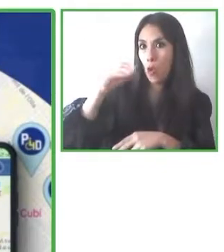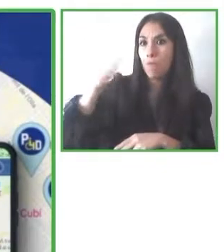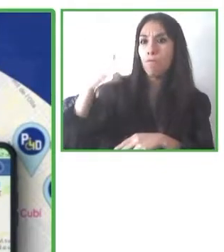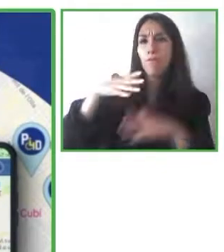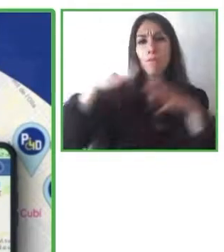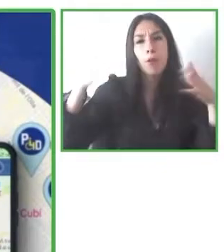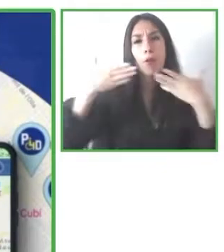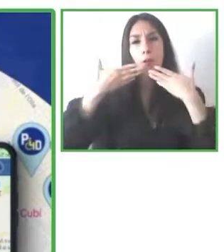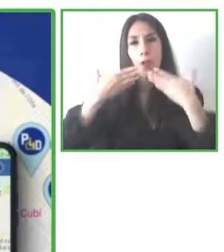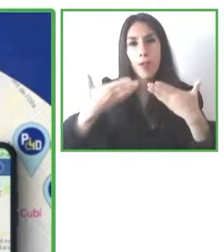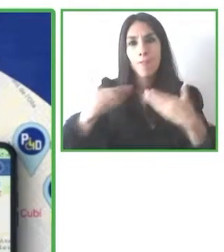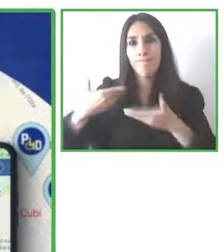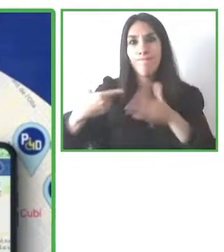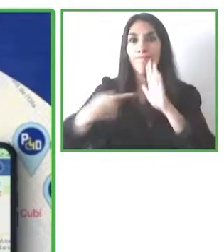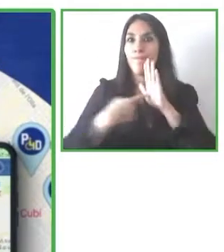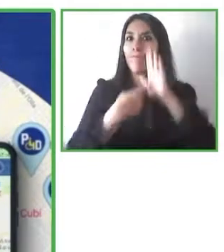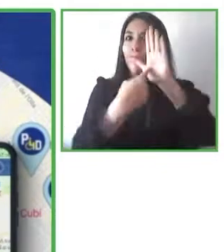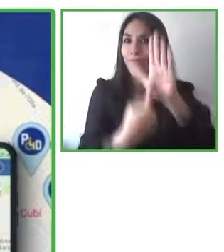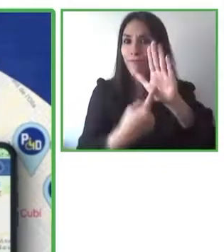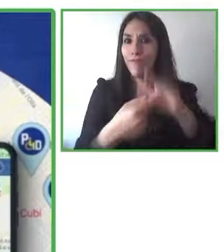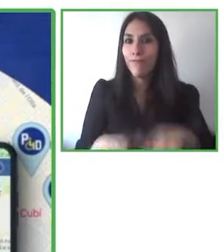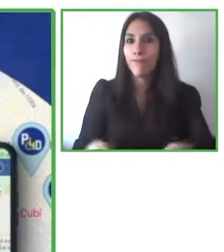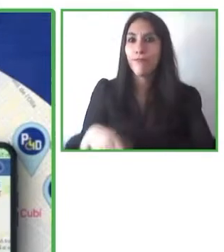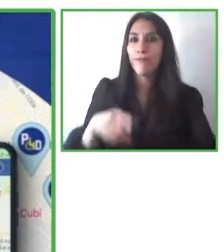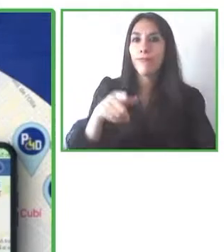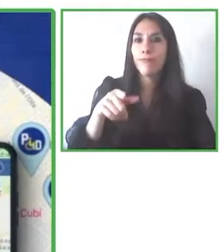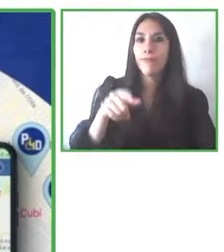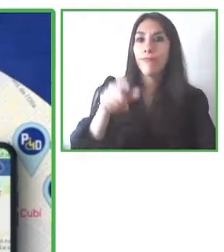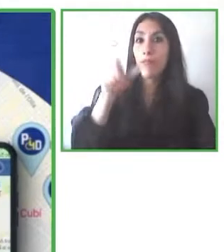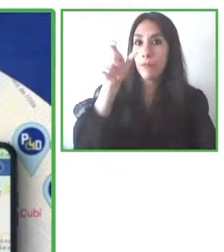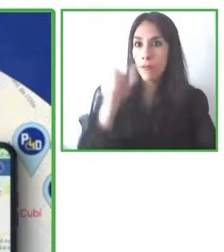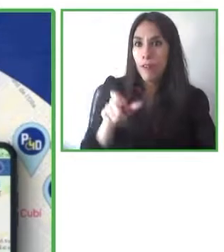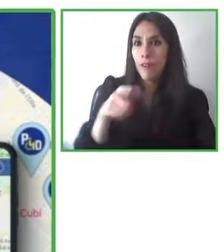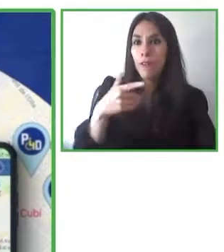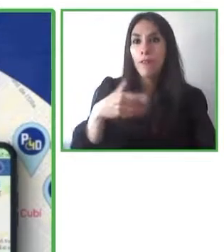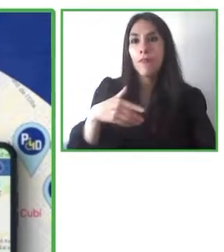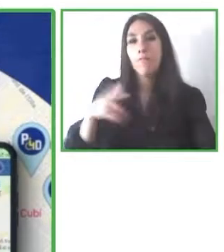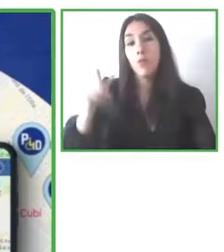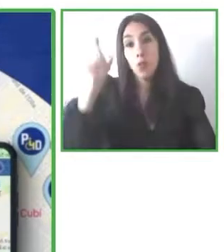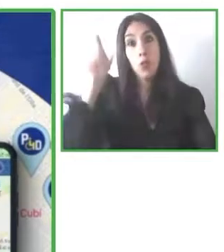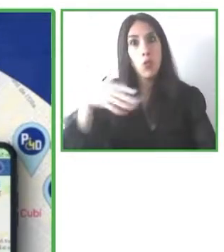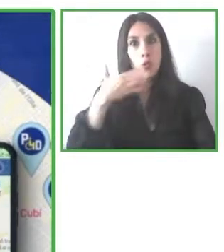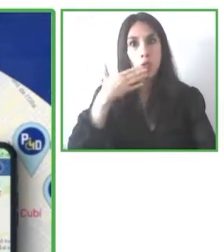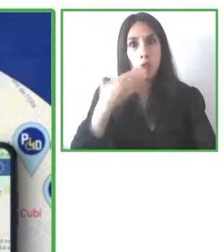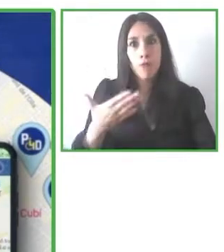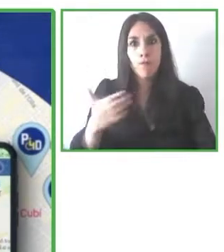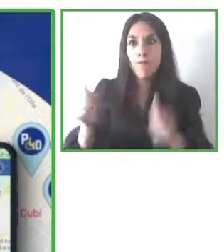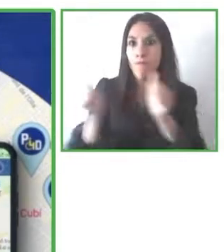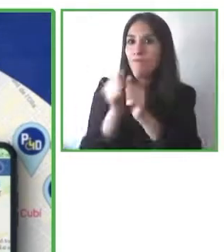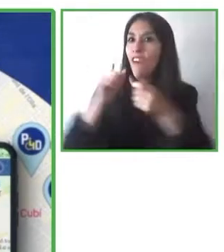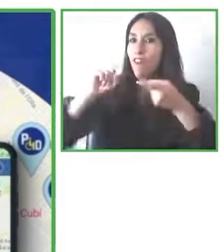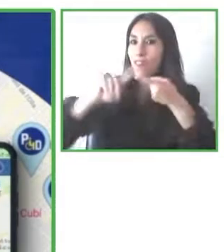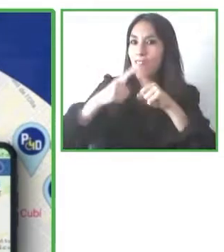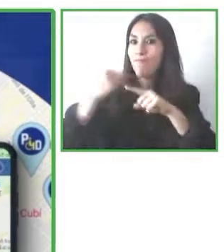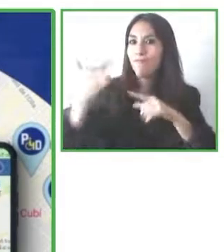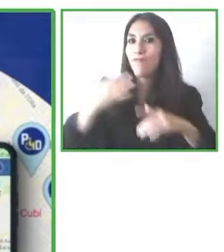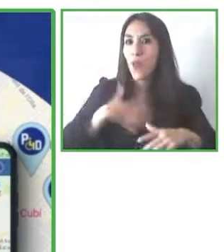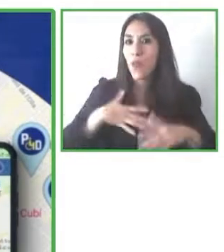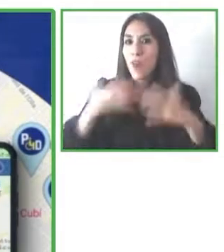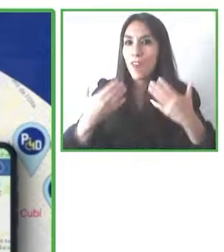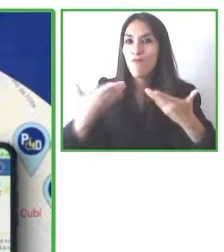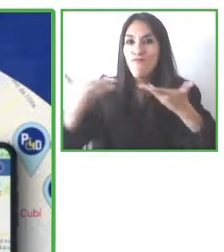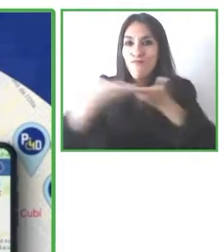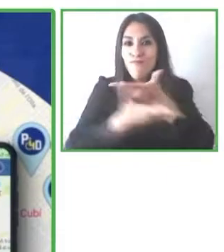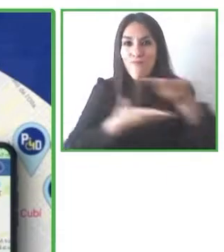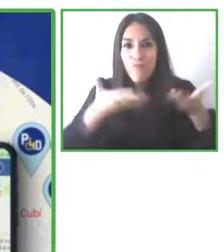muy querido amigo y ha querido participar en este proyecto como testimonial. Bueno, un